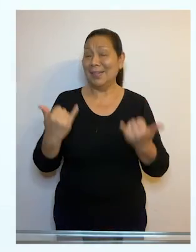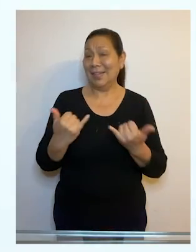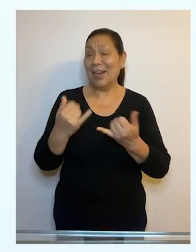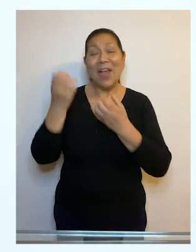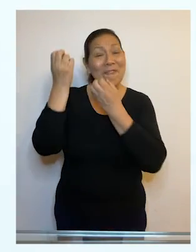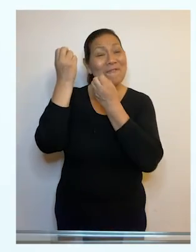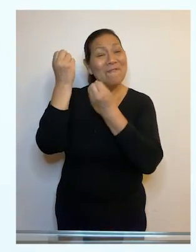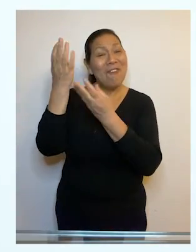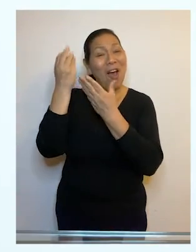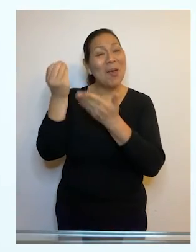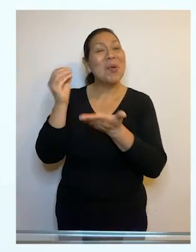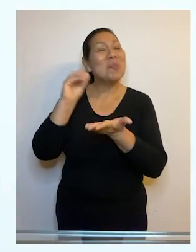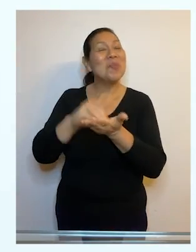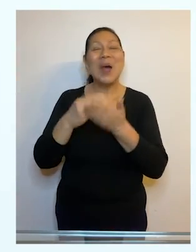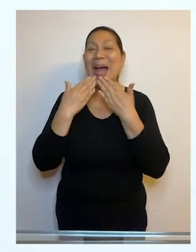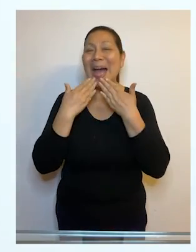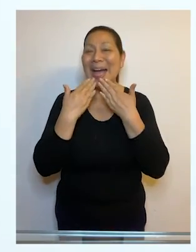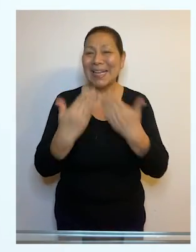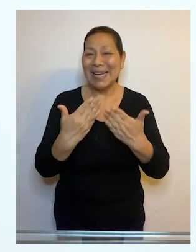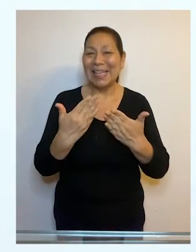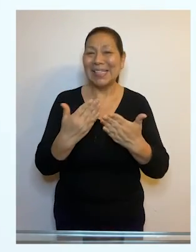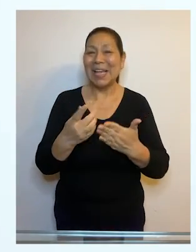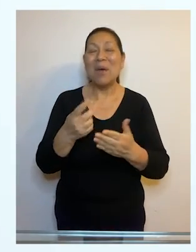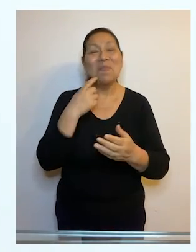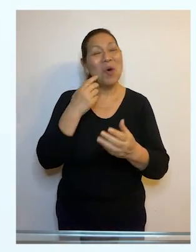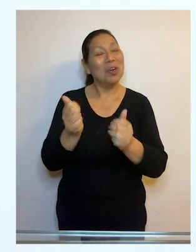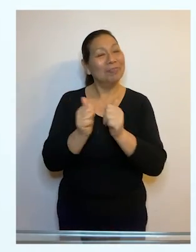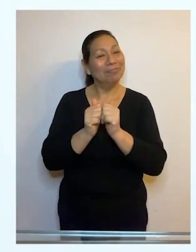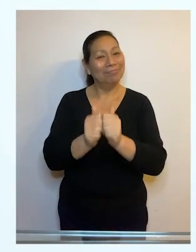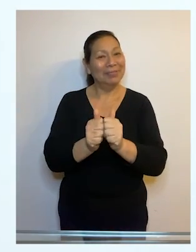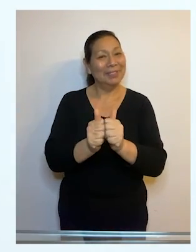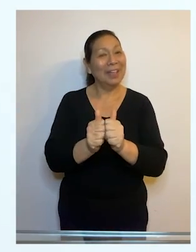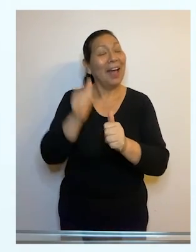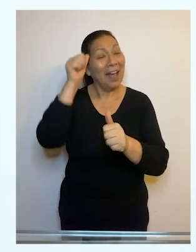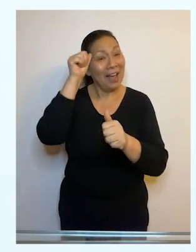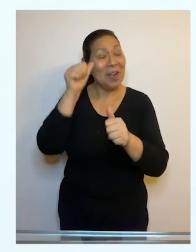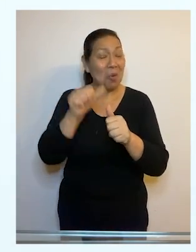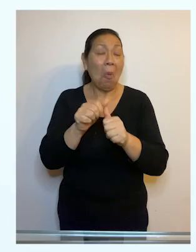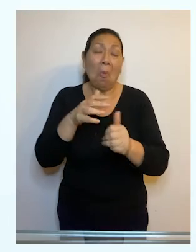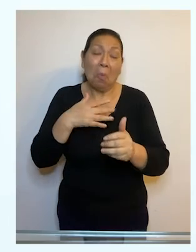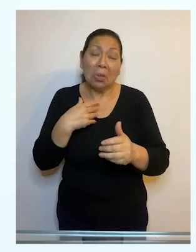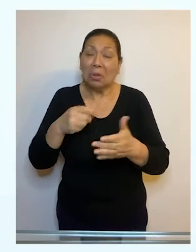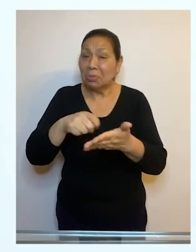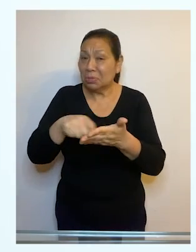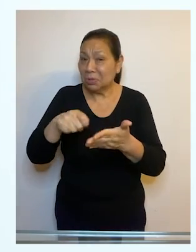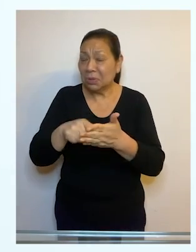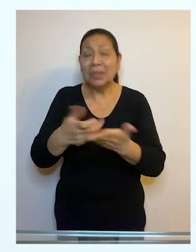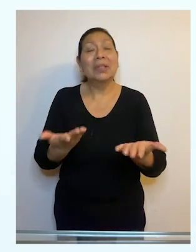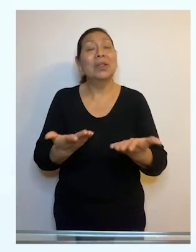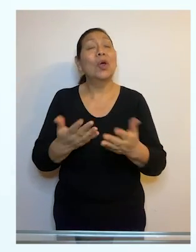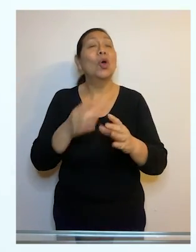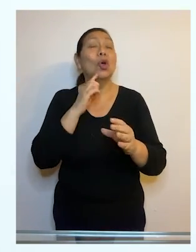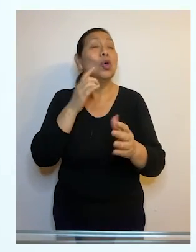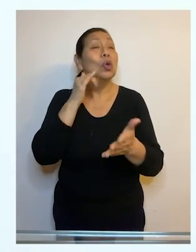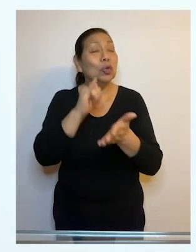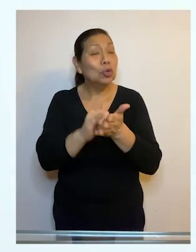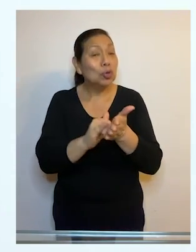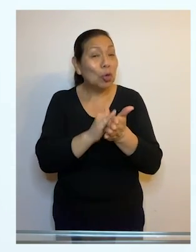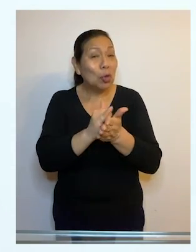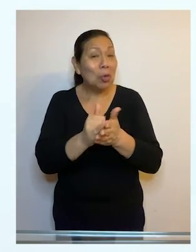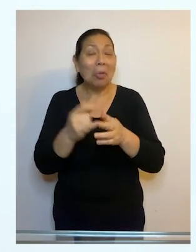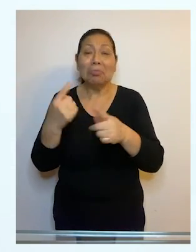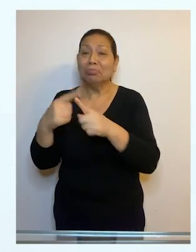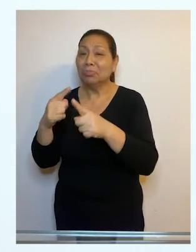Hasta aquí con las informaciones. Muchísimas gracias por su compañía. Le recordamos que puede suscribirse a nuestro canal de YouTube